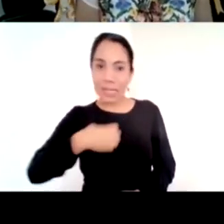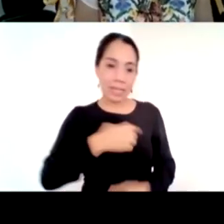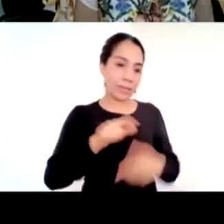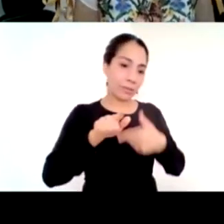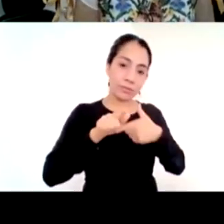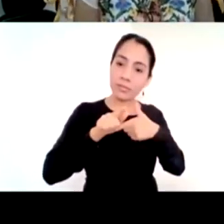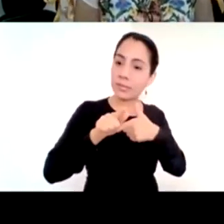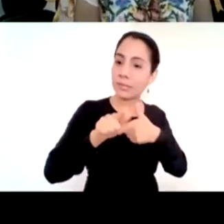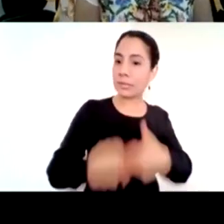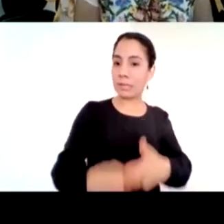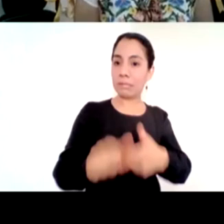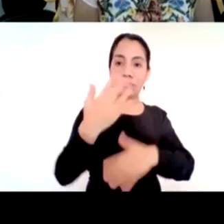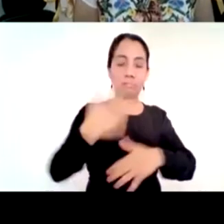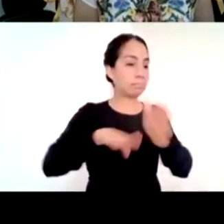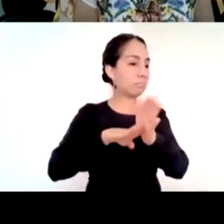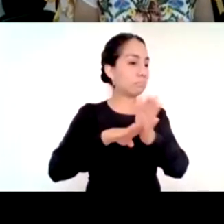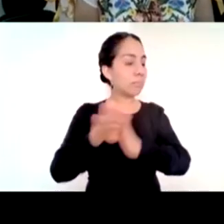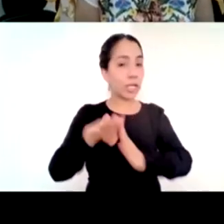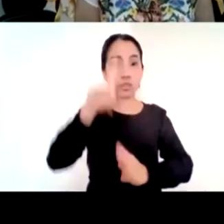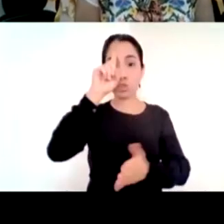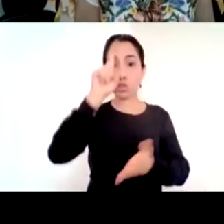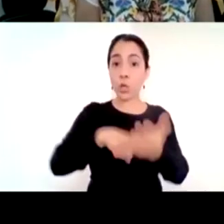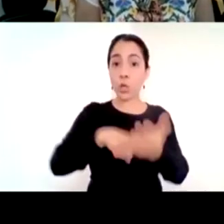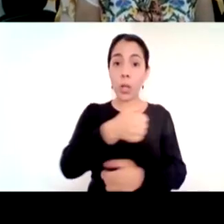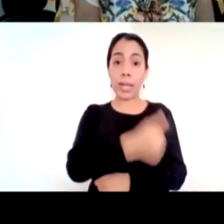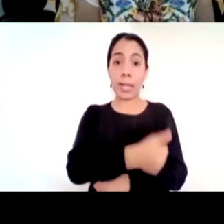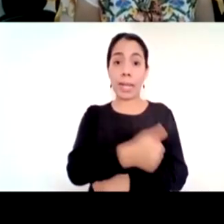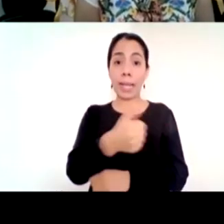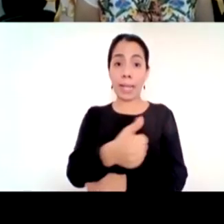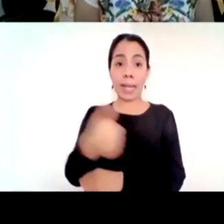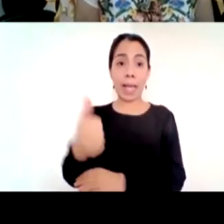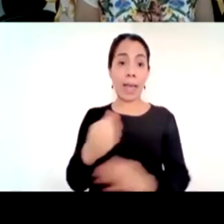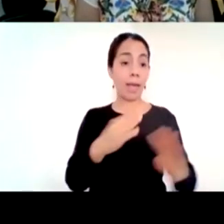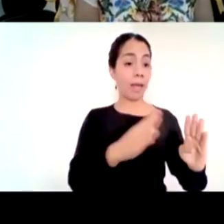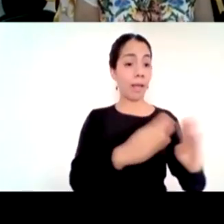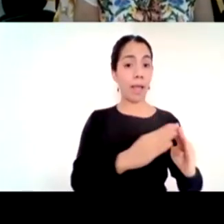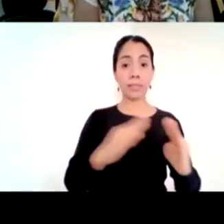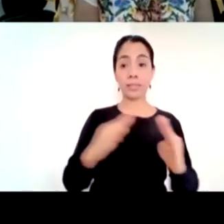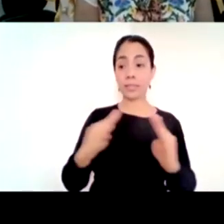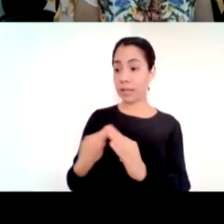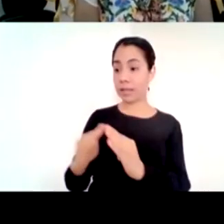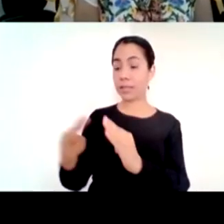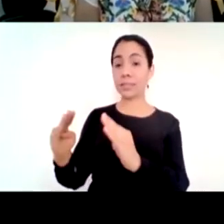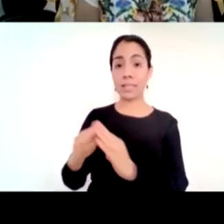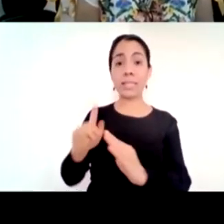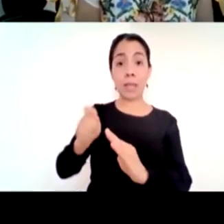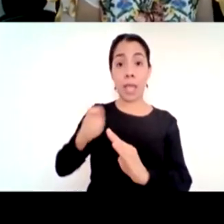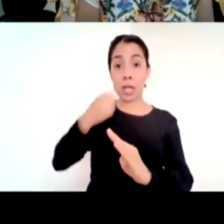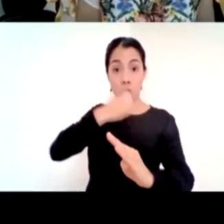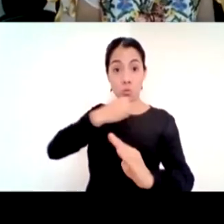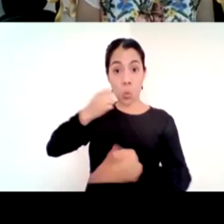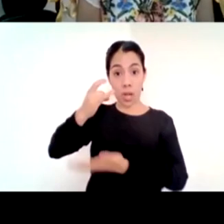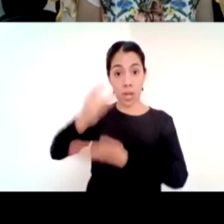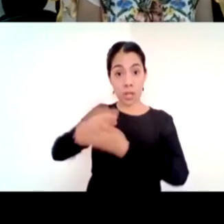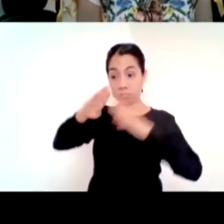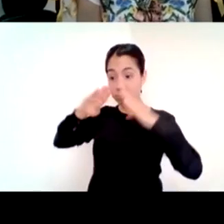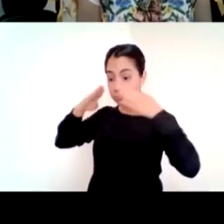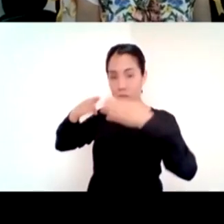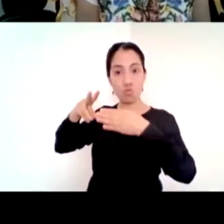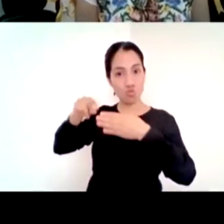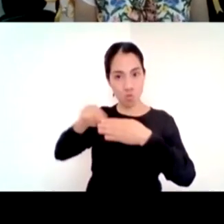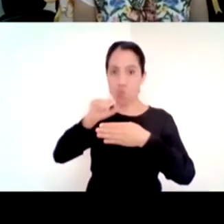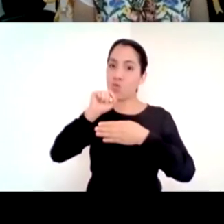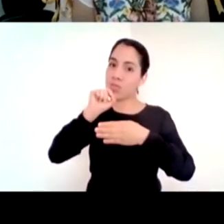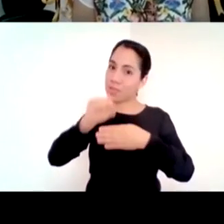que cada hogar sea la extensión de la escuela y pues darle un nuevo sentido a esa